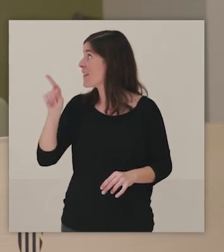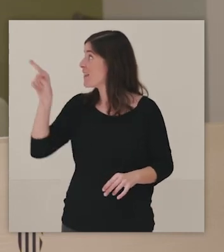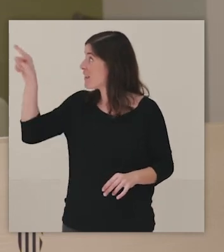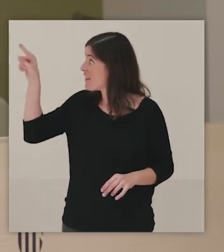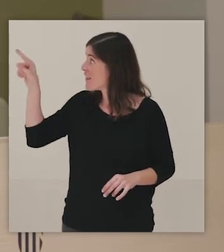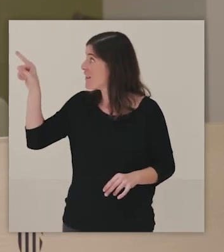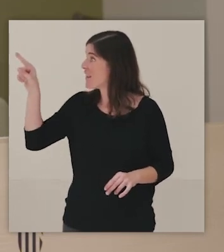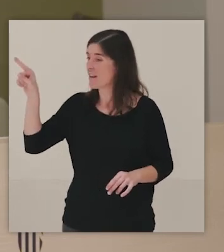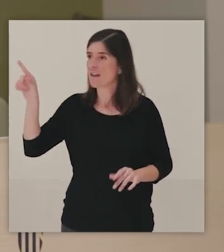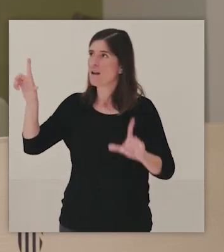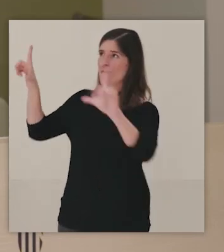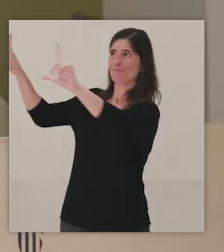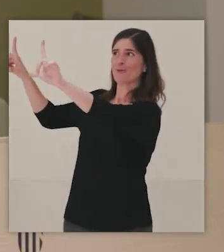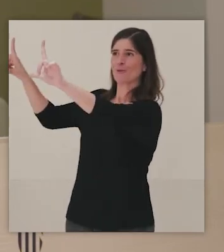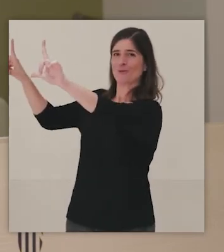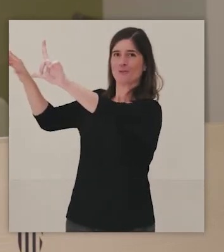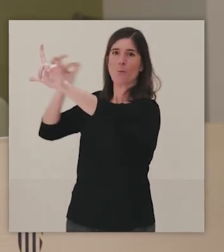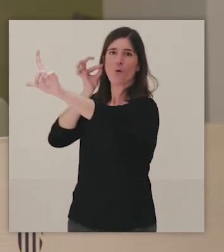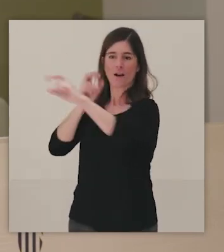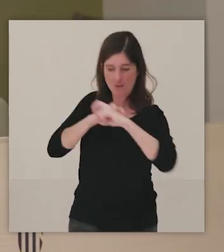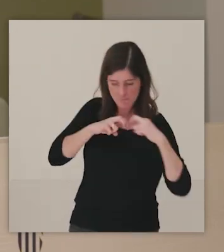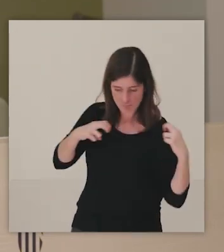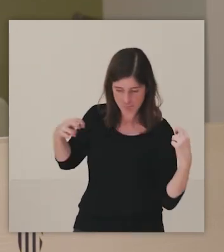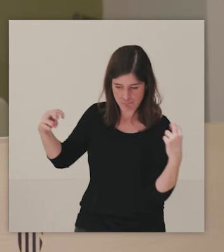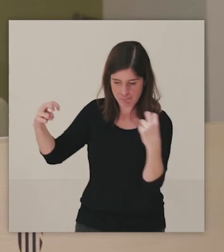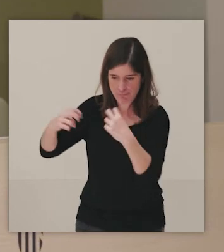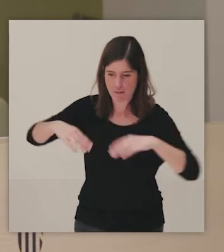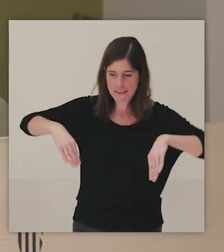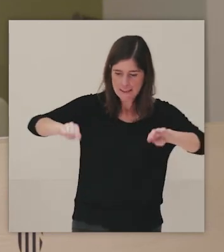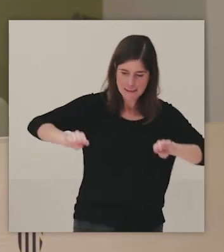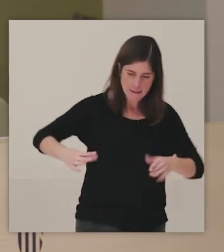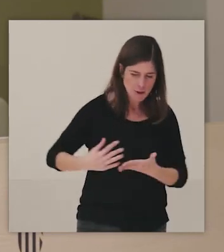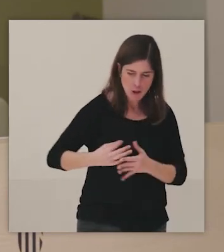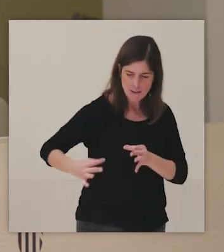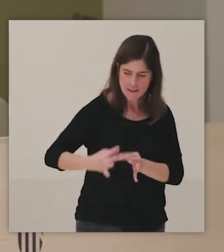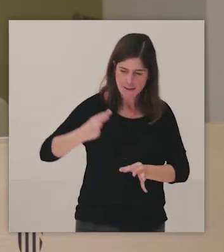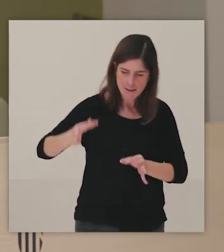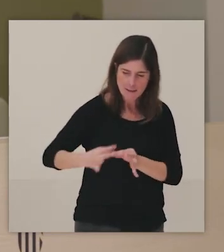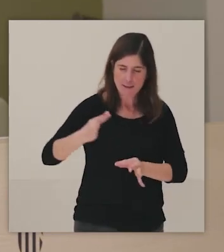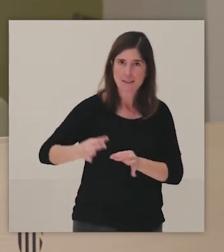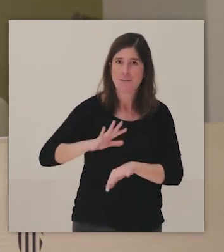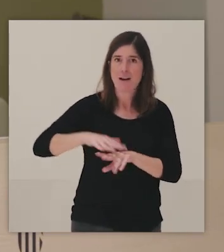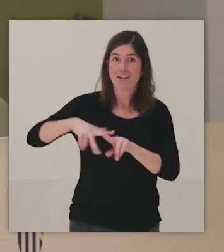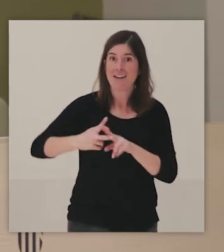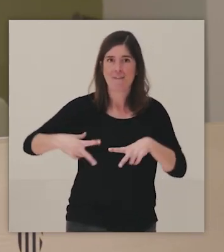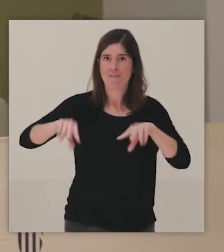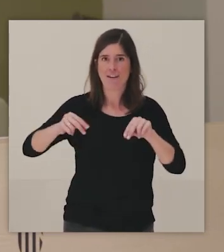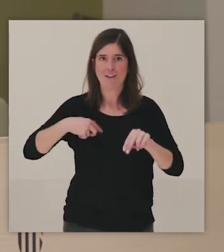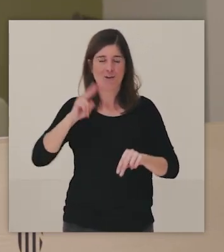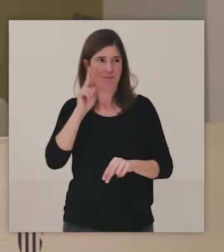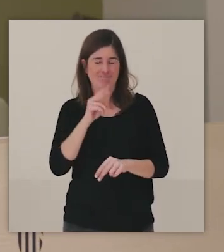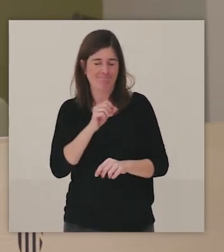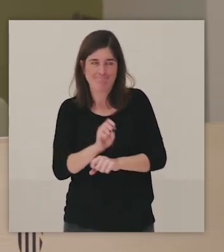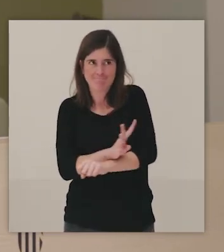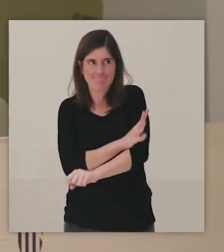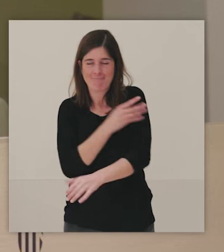con la tela extendida y todas bordando, realmente fue como una acción performática, bueno, fue un cierre perfecto.